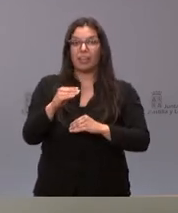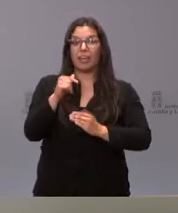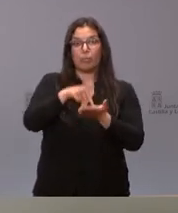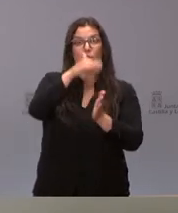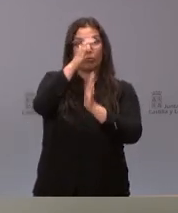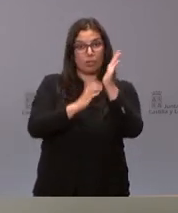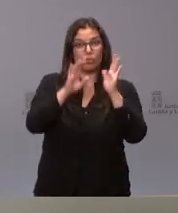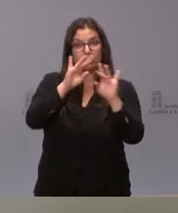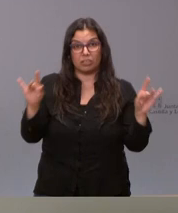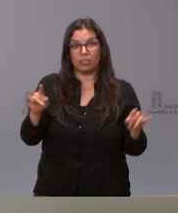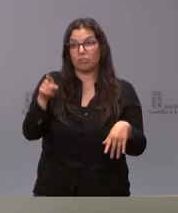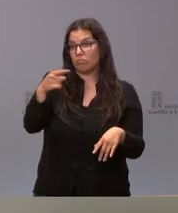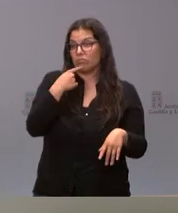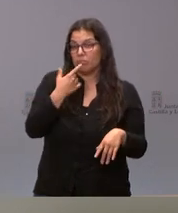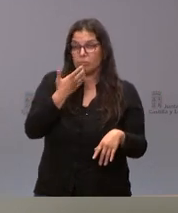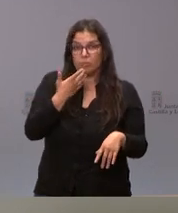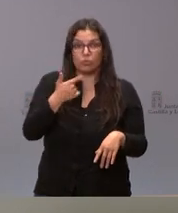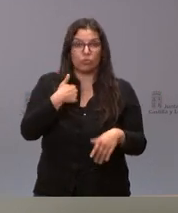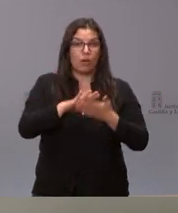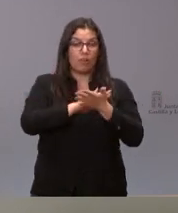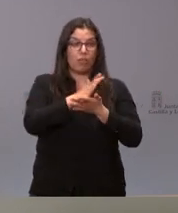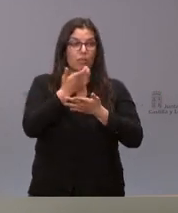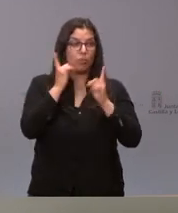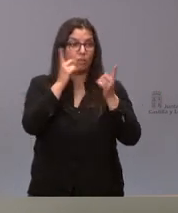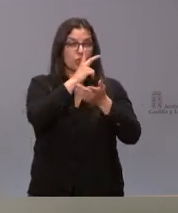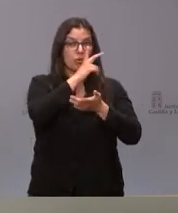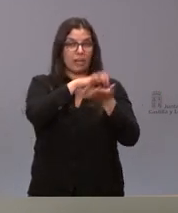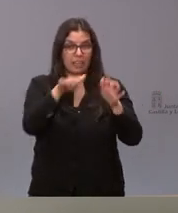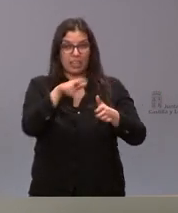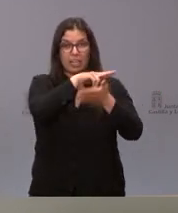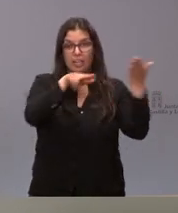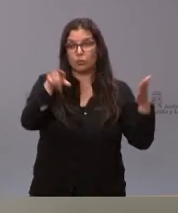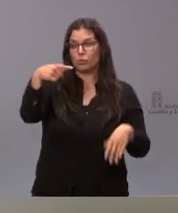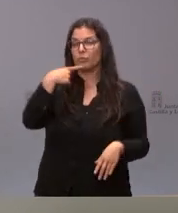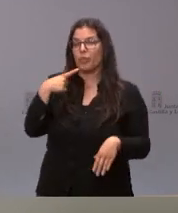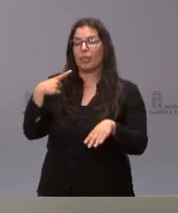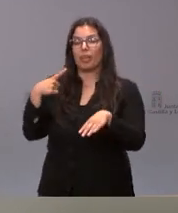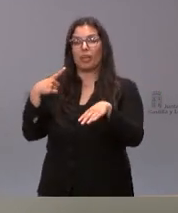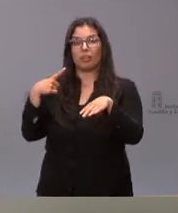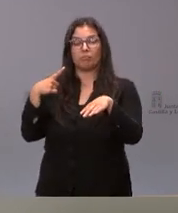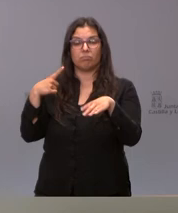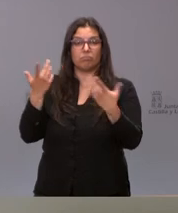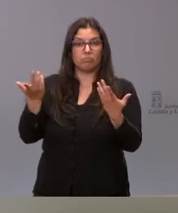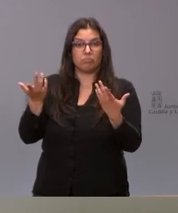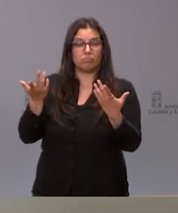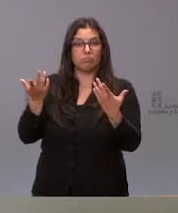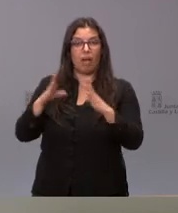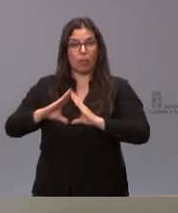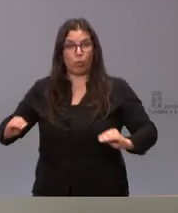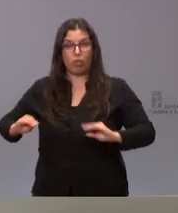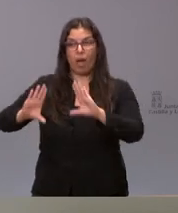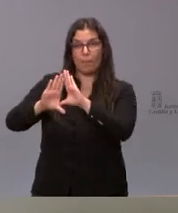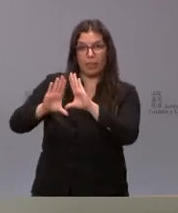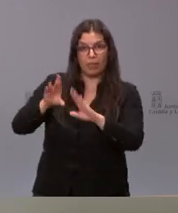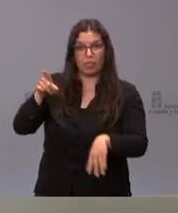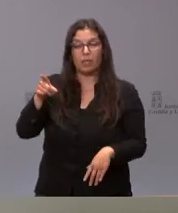impuestos usted las ha citado yo he citado el caso de Castileón y Galicia usted citaba el caso de Andalucía y de Madrid